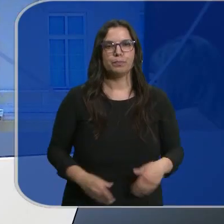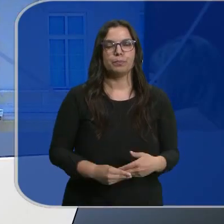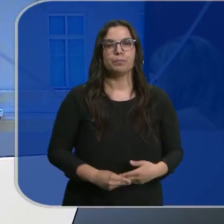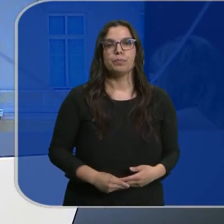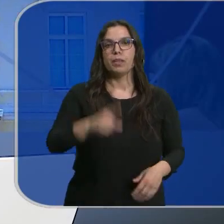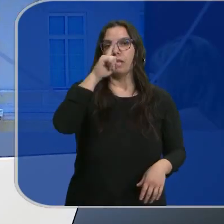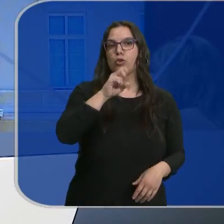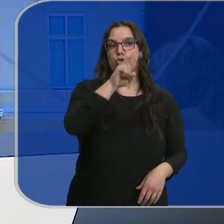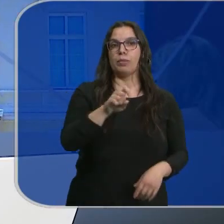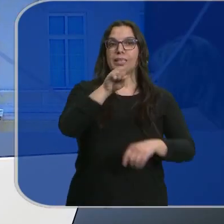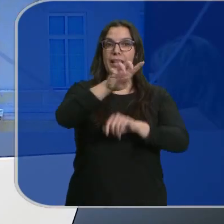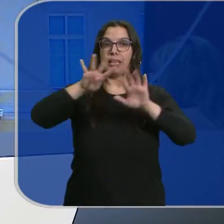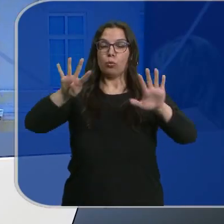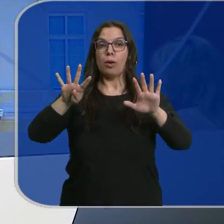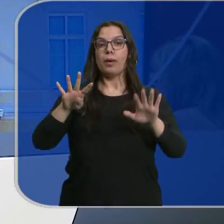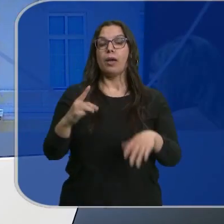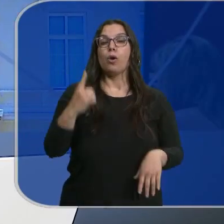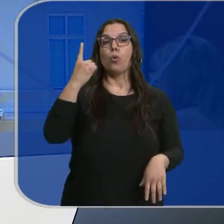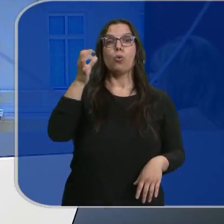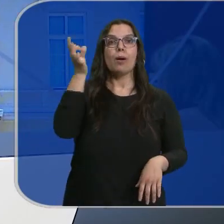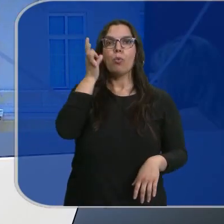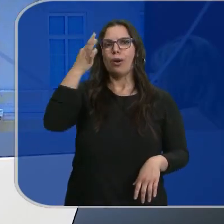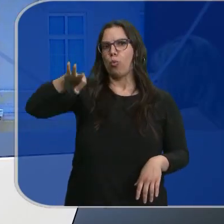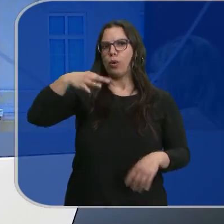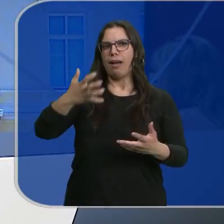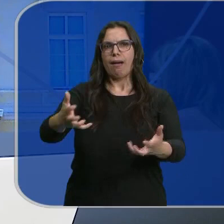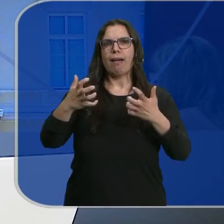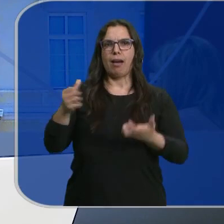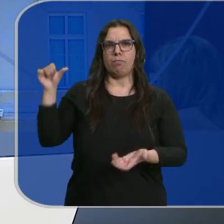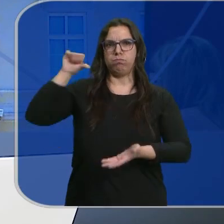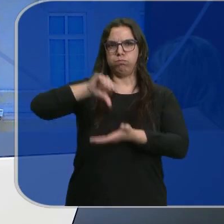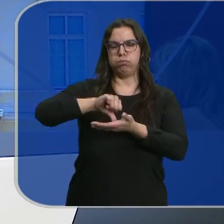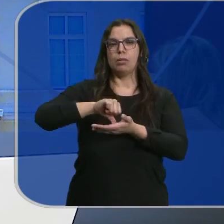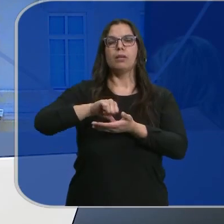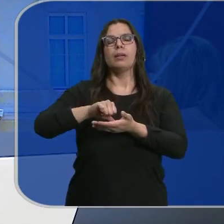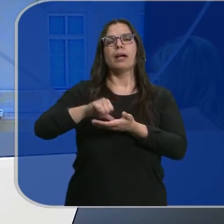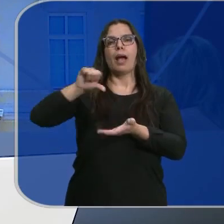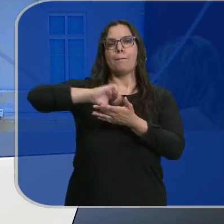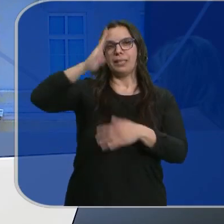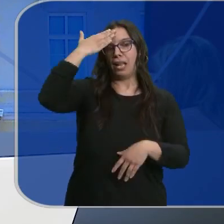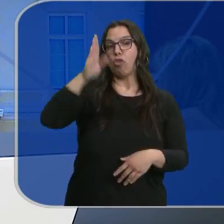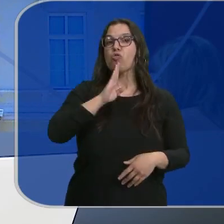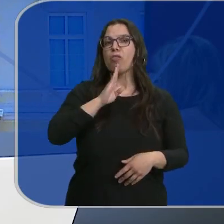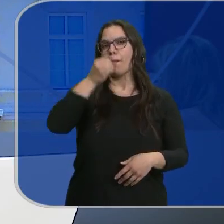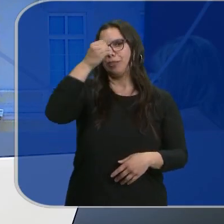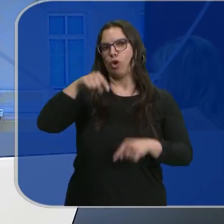En 2019, solo una mujer ganó la alcaldía de una capital de provincia. Fue Clara Luquero, por el PSOE, en Segovia. Cuatro años después,